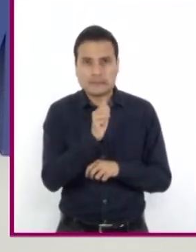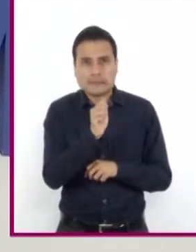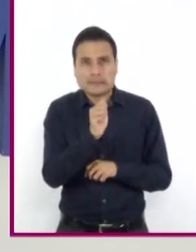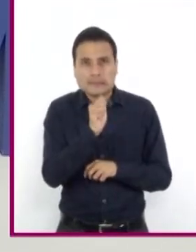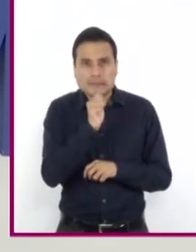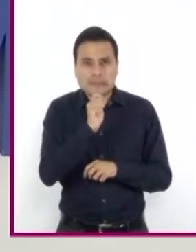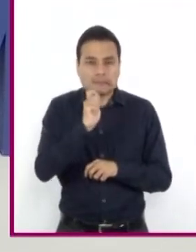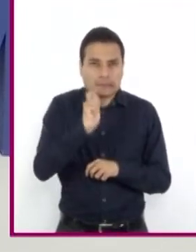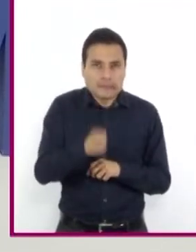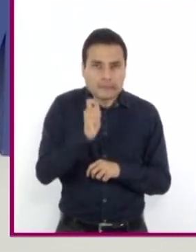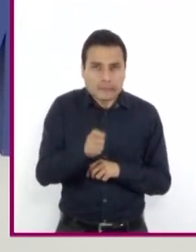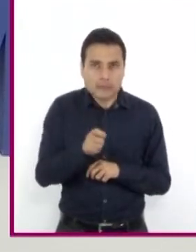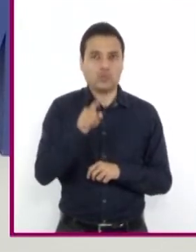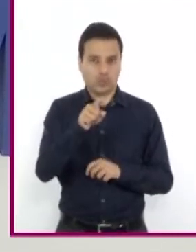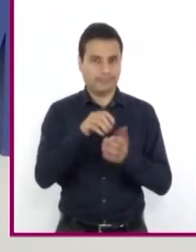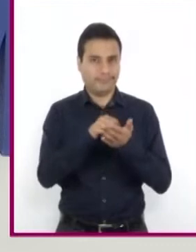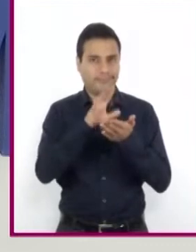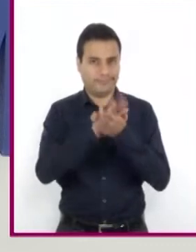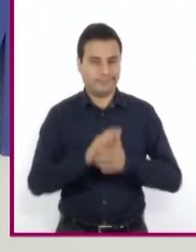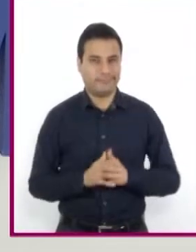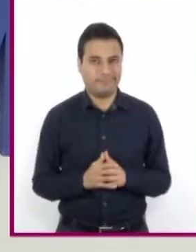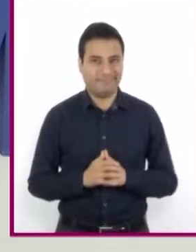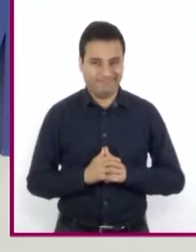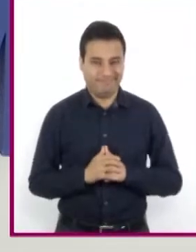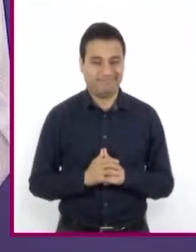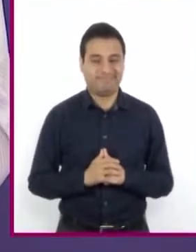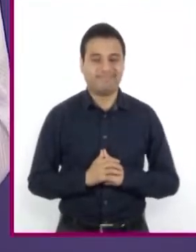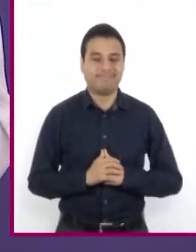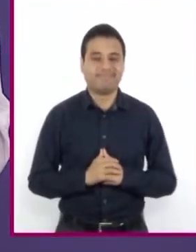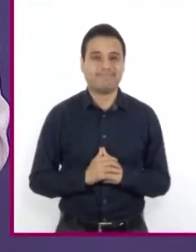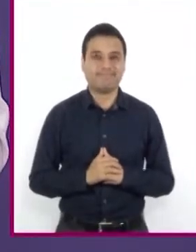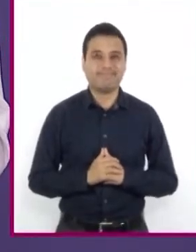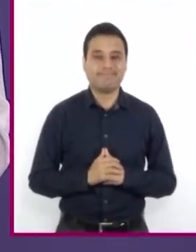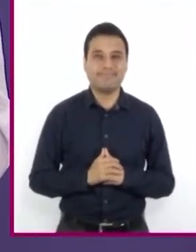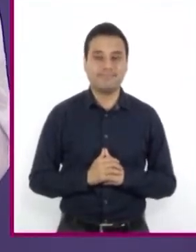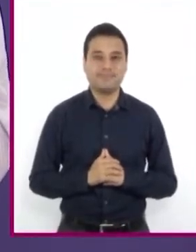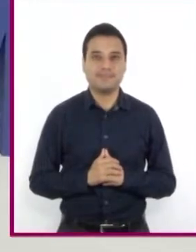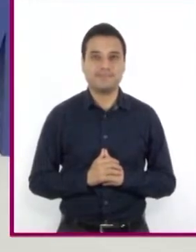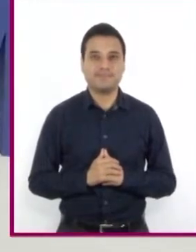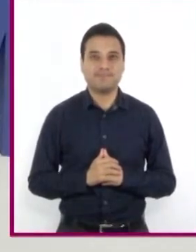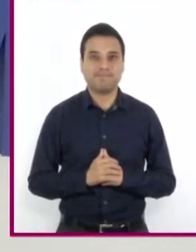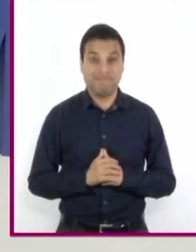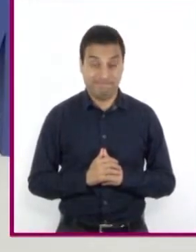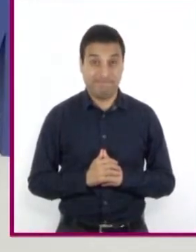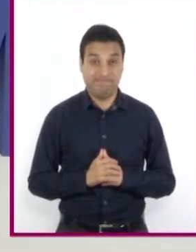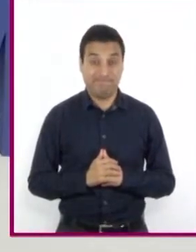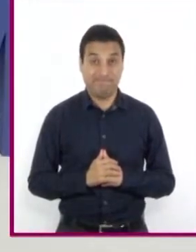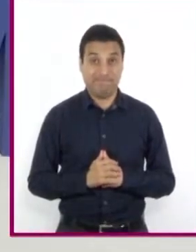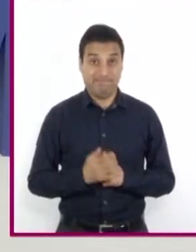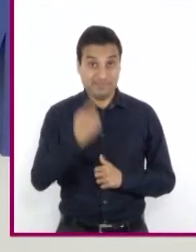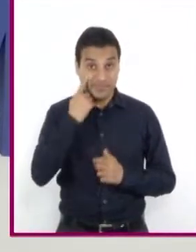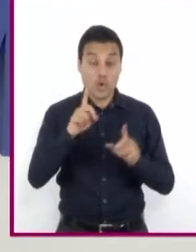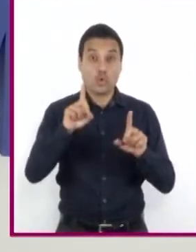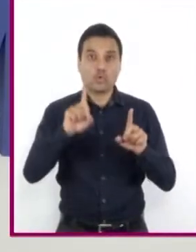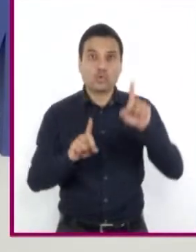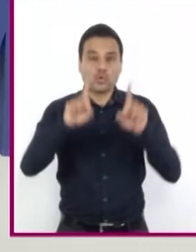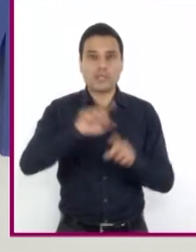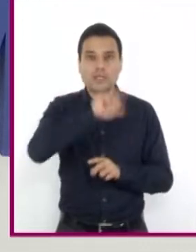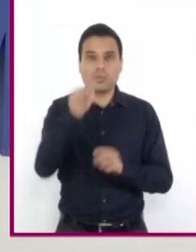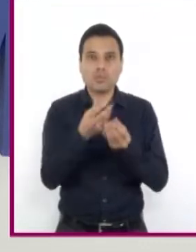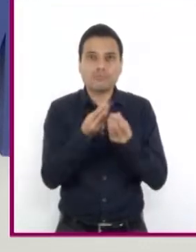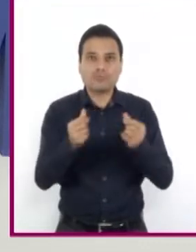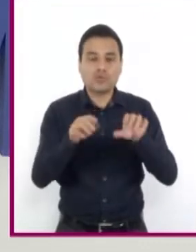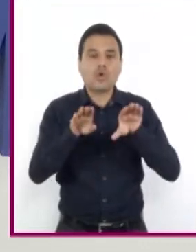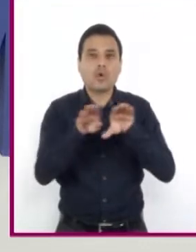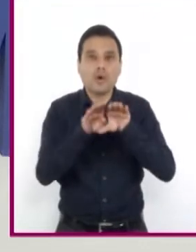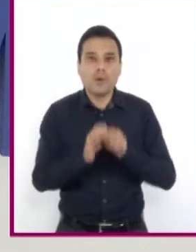las dificultades que surjan durante los planteamientos en esta sesión. Muchas de estas las podrán resolver al momento